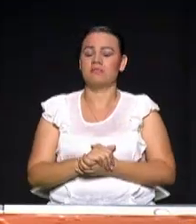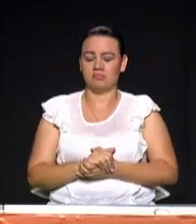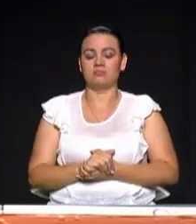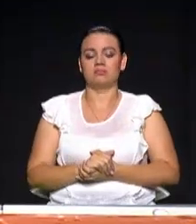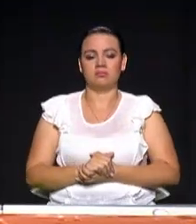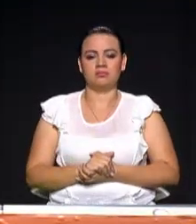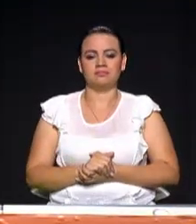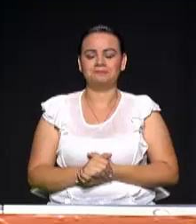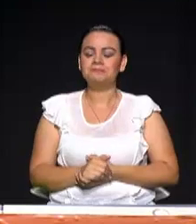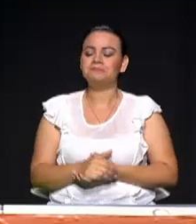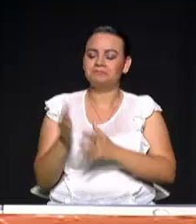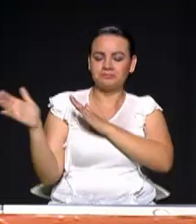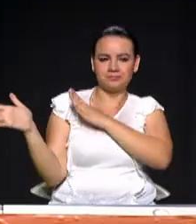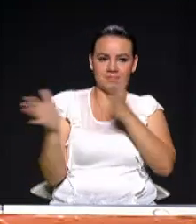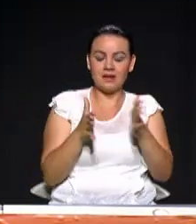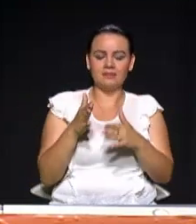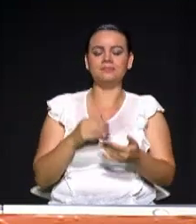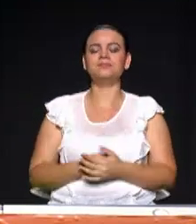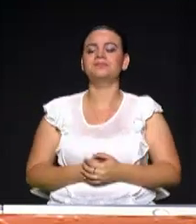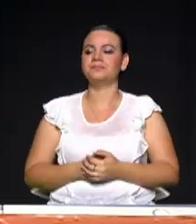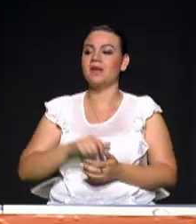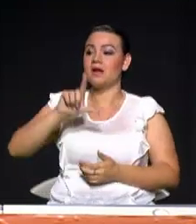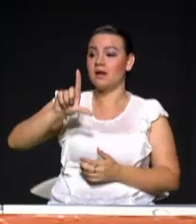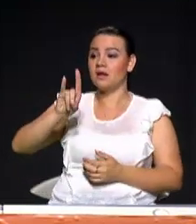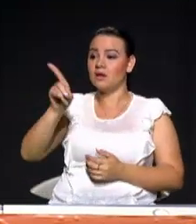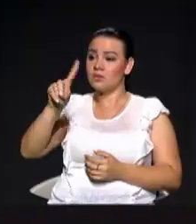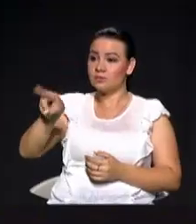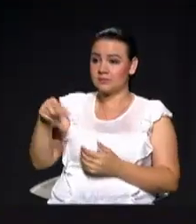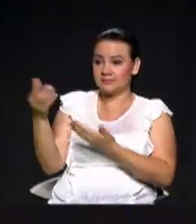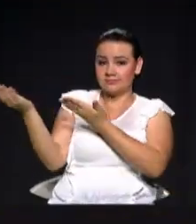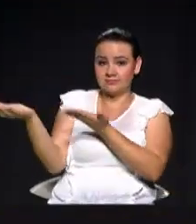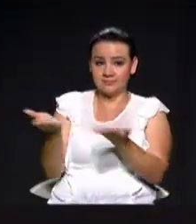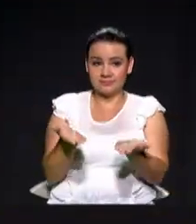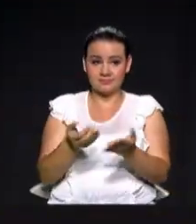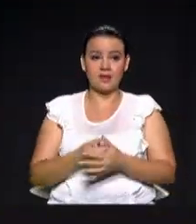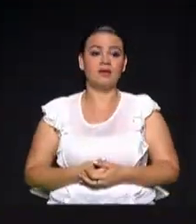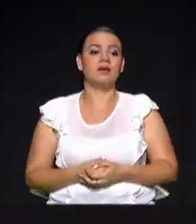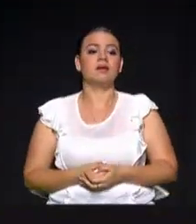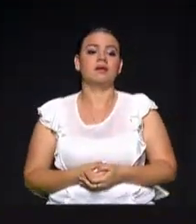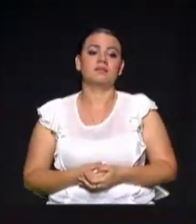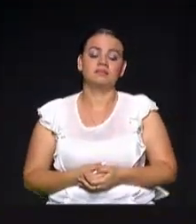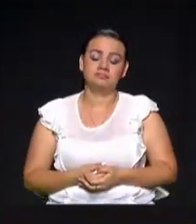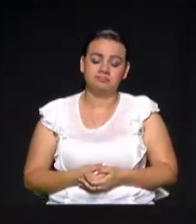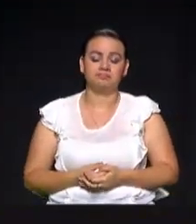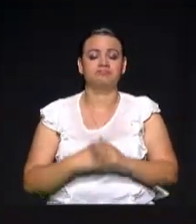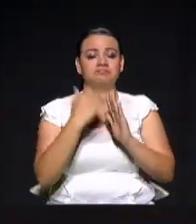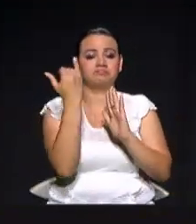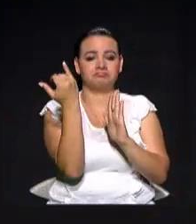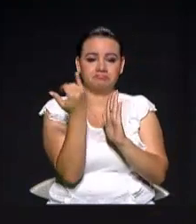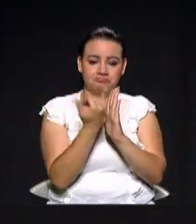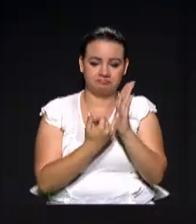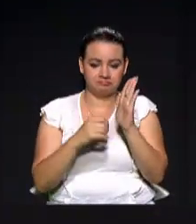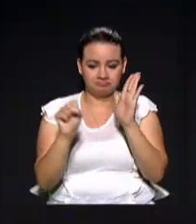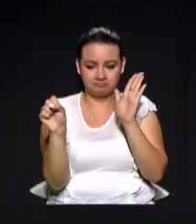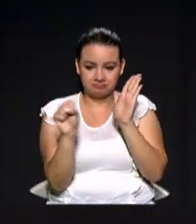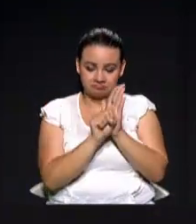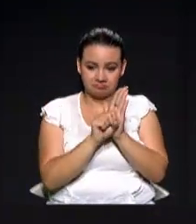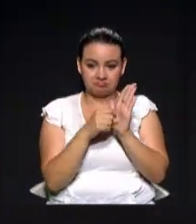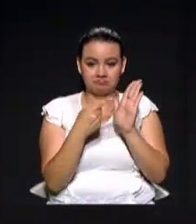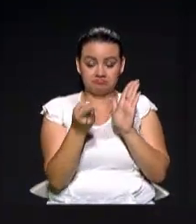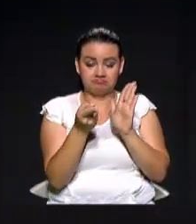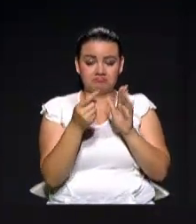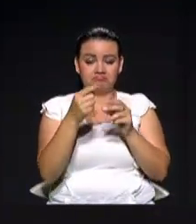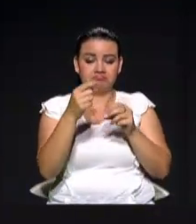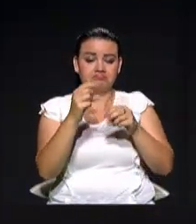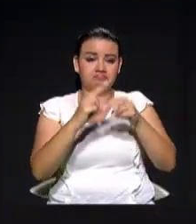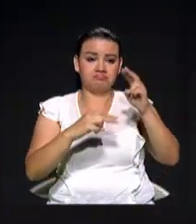Candidato Luis Guillermo Ollos. Hidroituango no, ni ha empezado ni